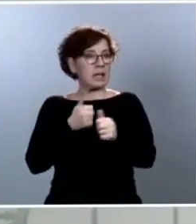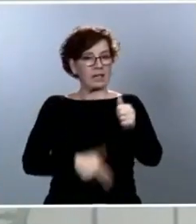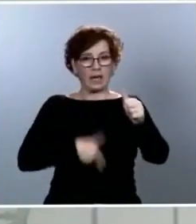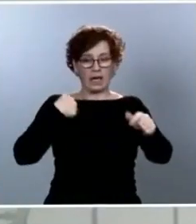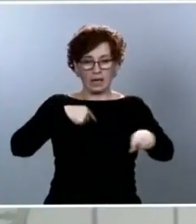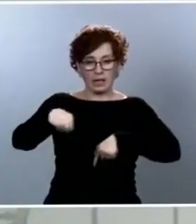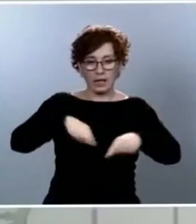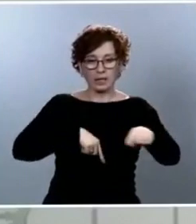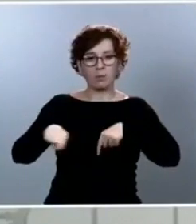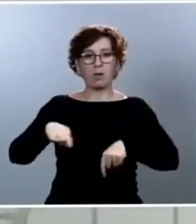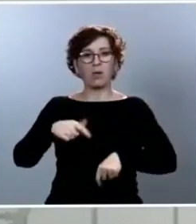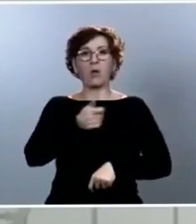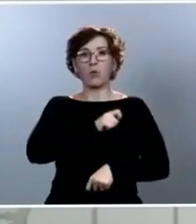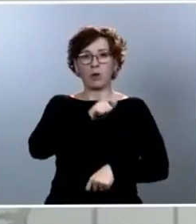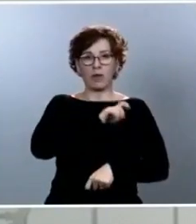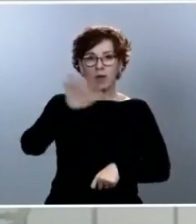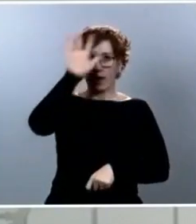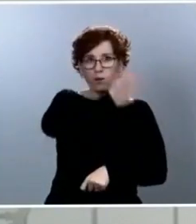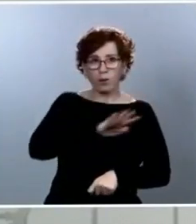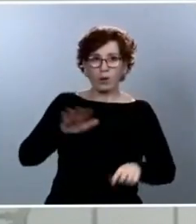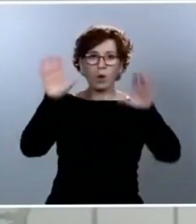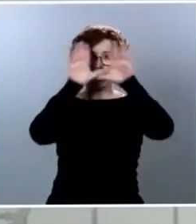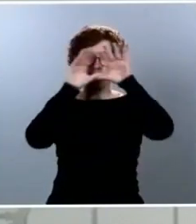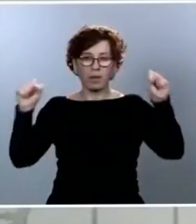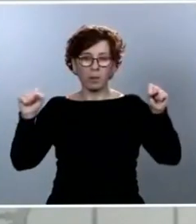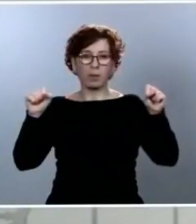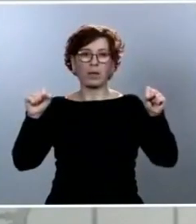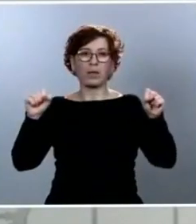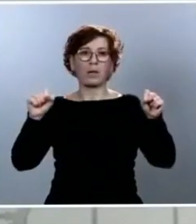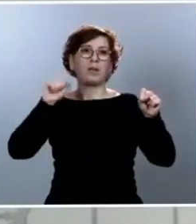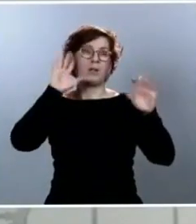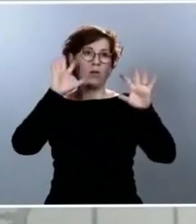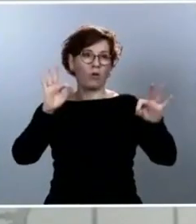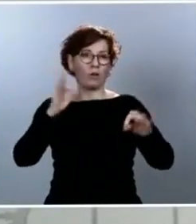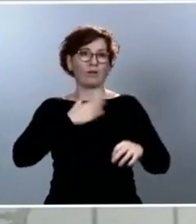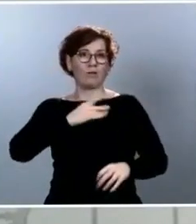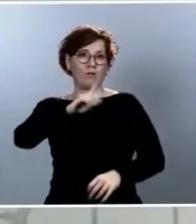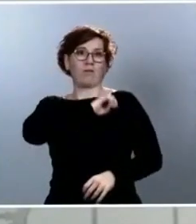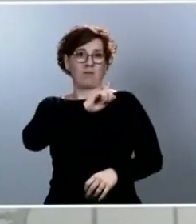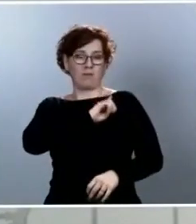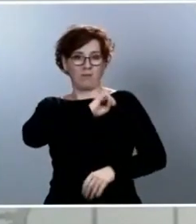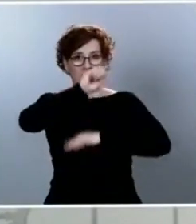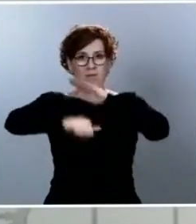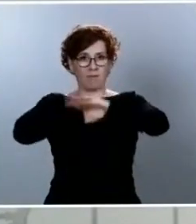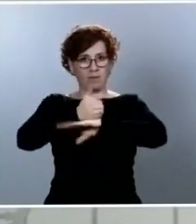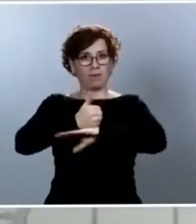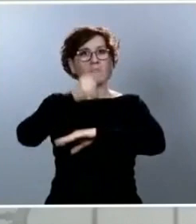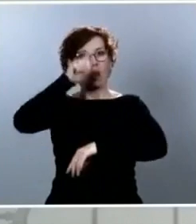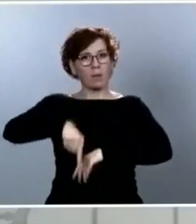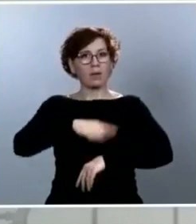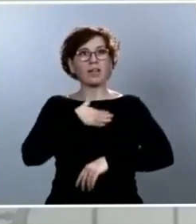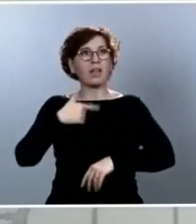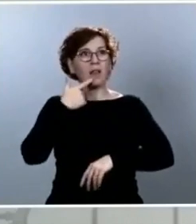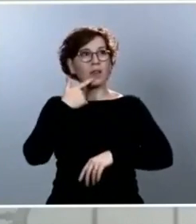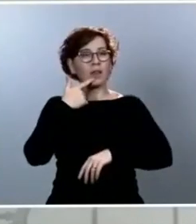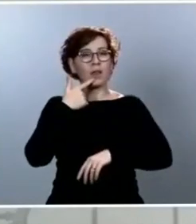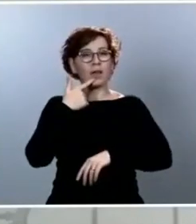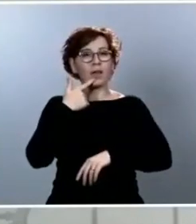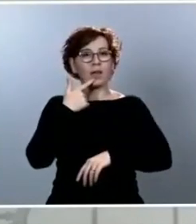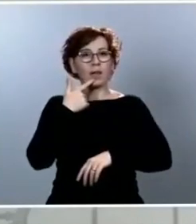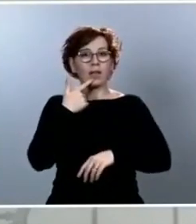Policía Nacional, de la Guardia Civil y, lógicamente, también al GEMAD. Por tanto, no es esa la cuestión. La cuestión es que, efectivamente,